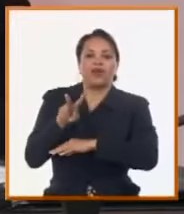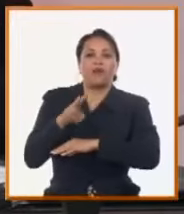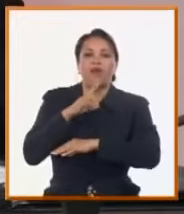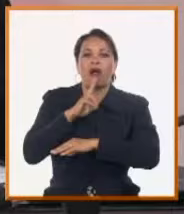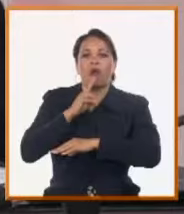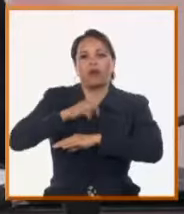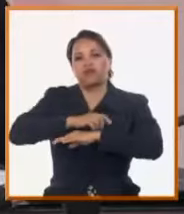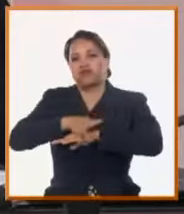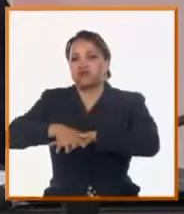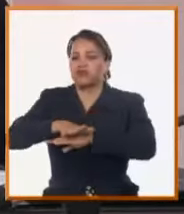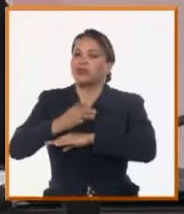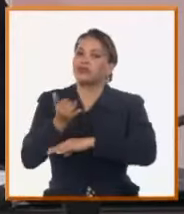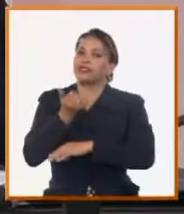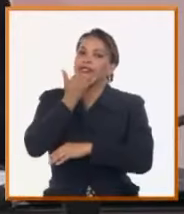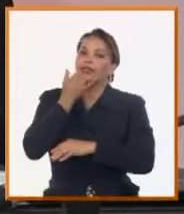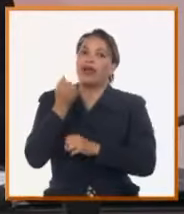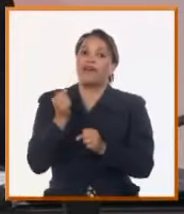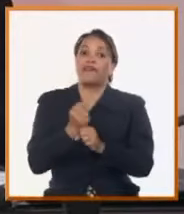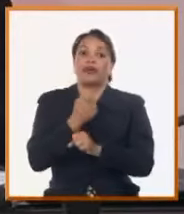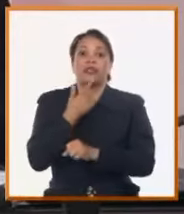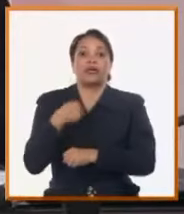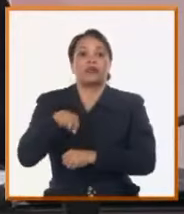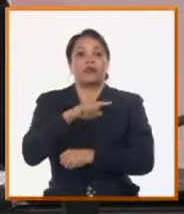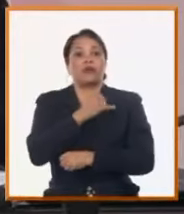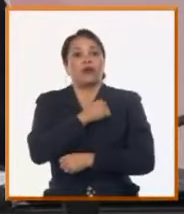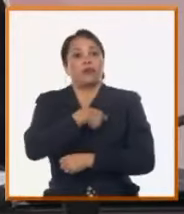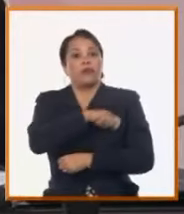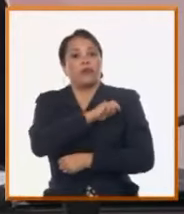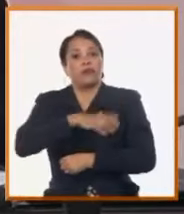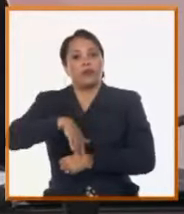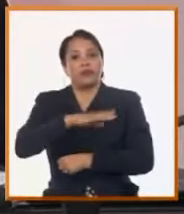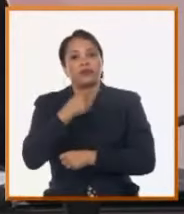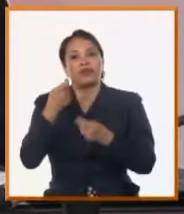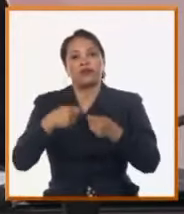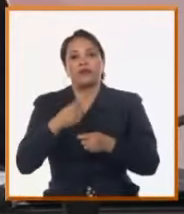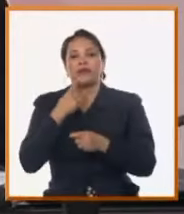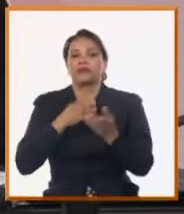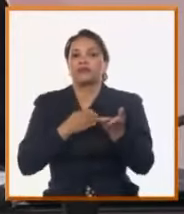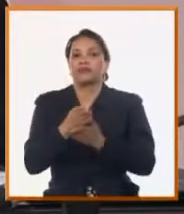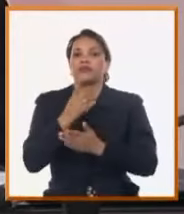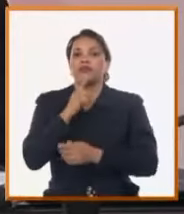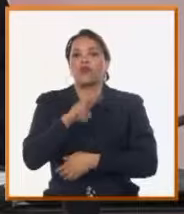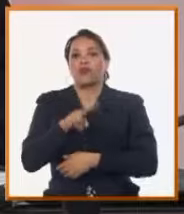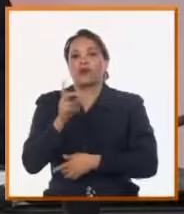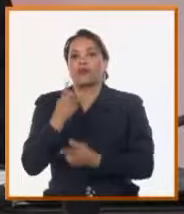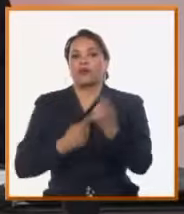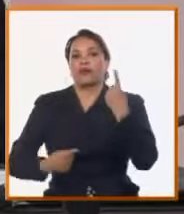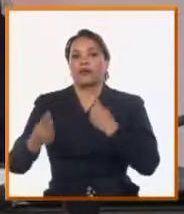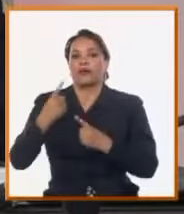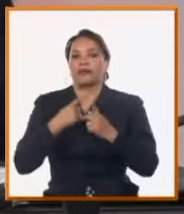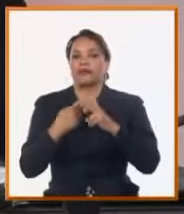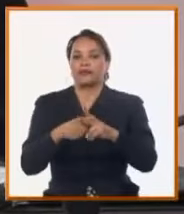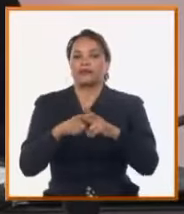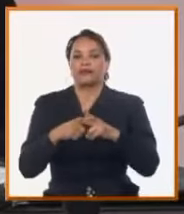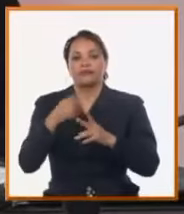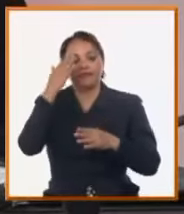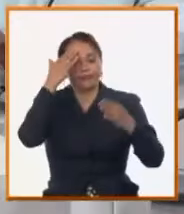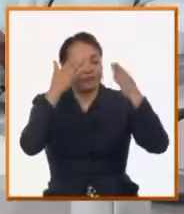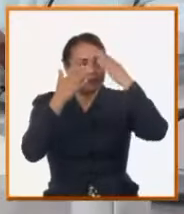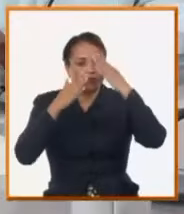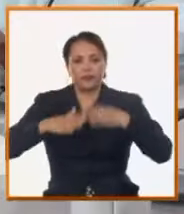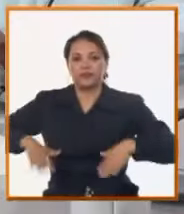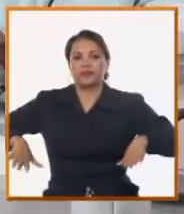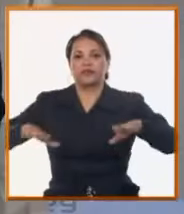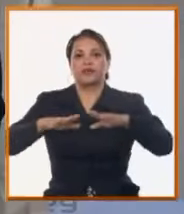que afecta a toda la población y que tendrán que seguirse buscando alternativas y soluciones para eso. Yo le agradezco muchísimo a